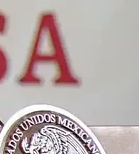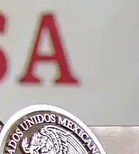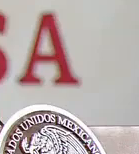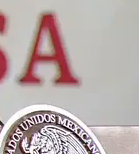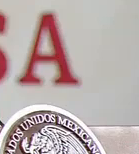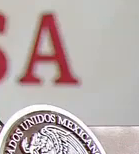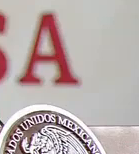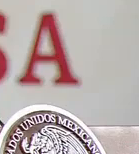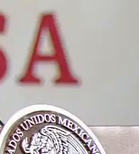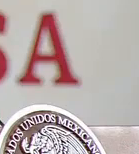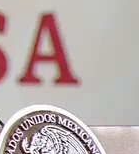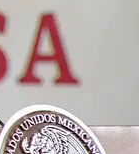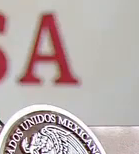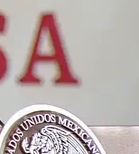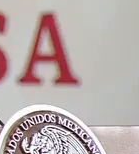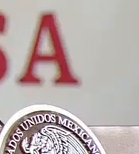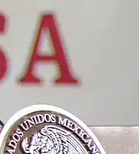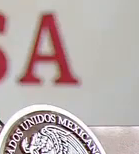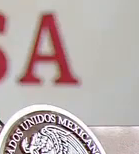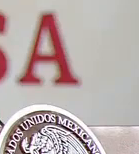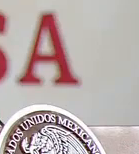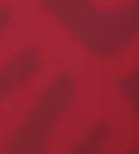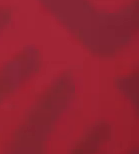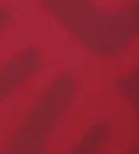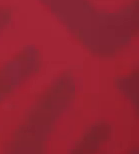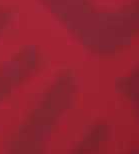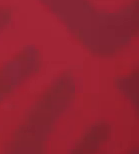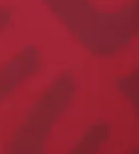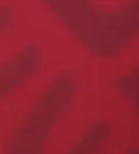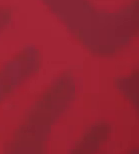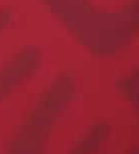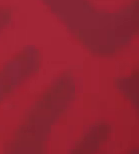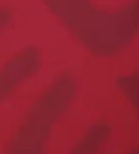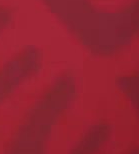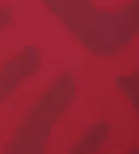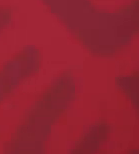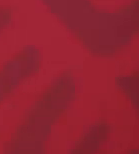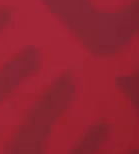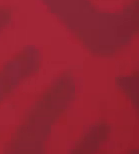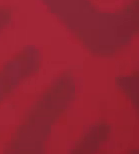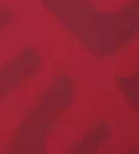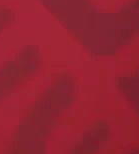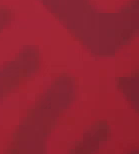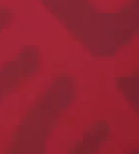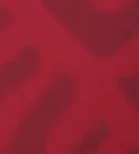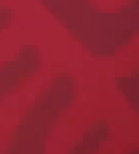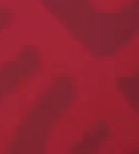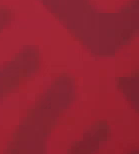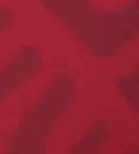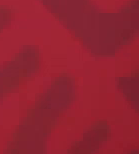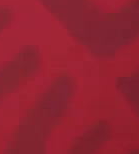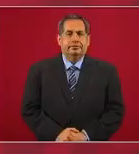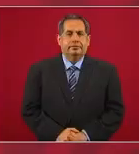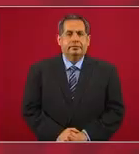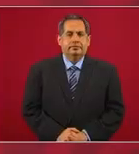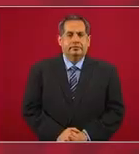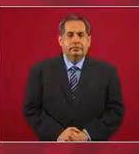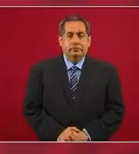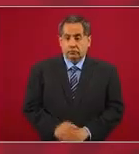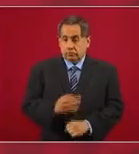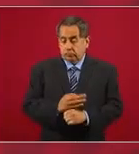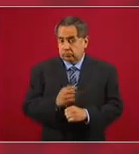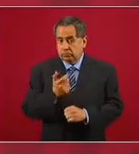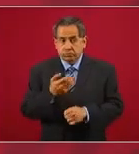Nos va a significar una inversión, nos va a costar 70 mil,